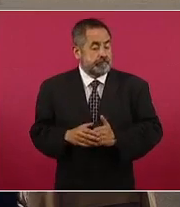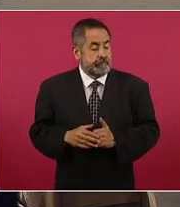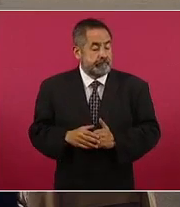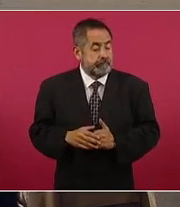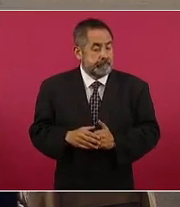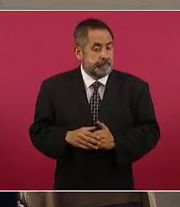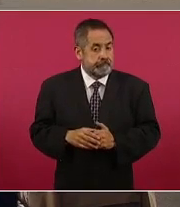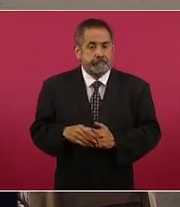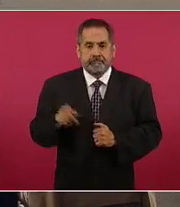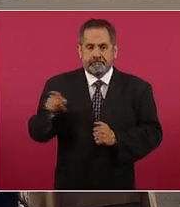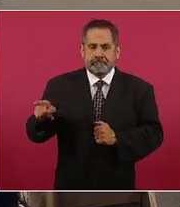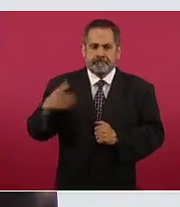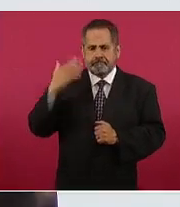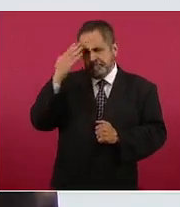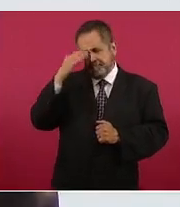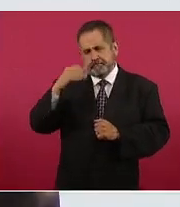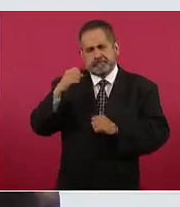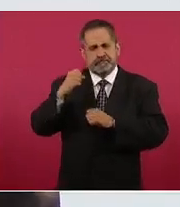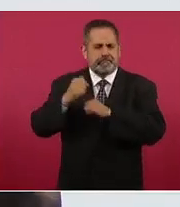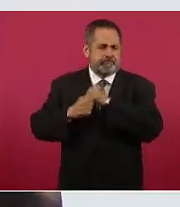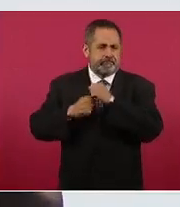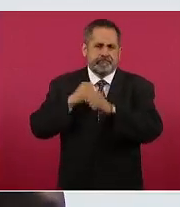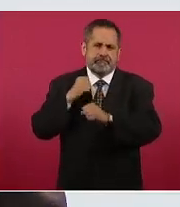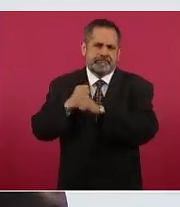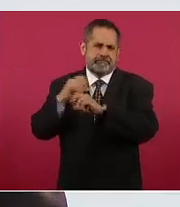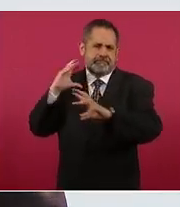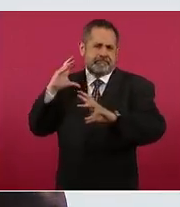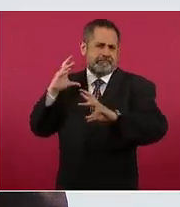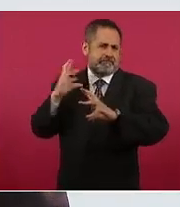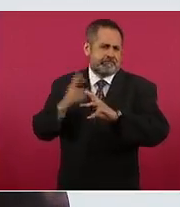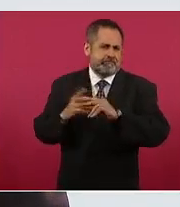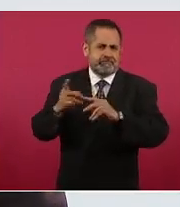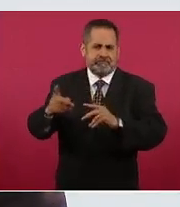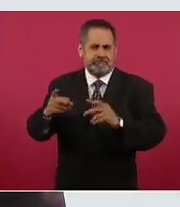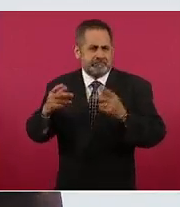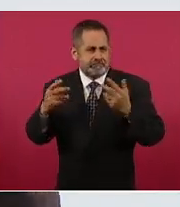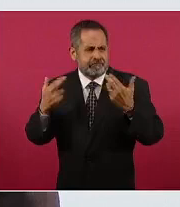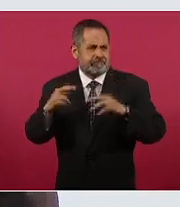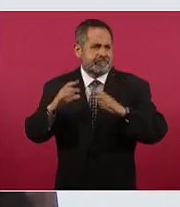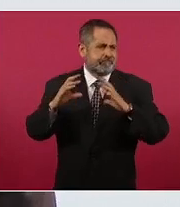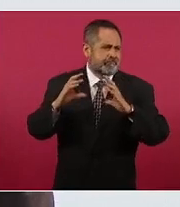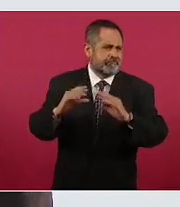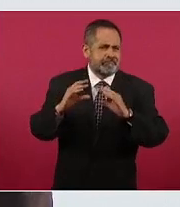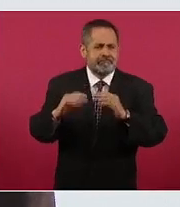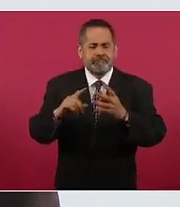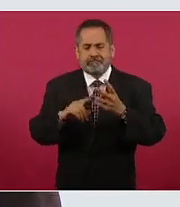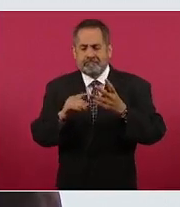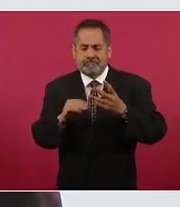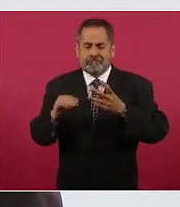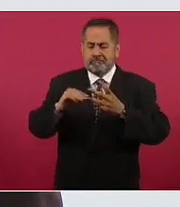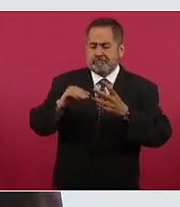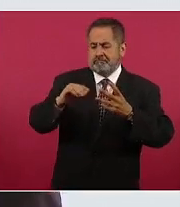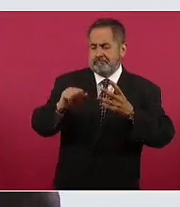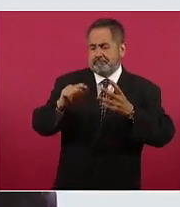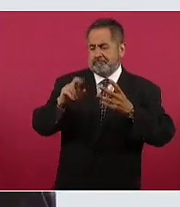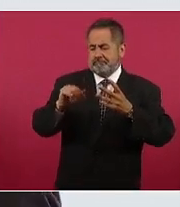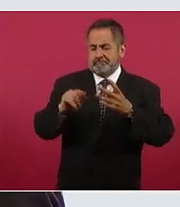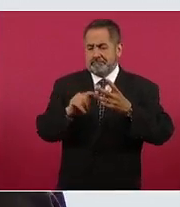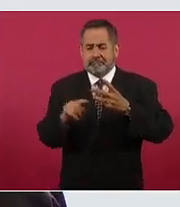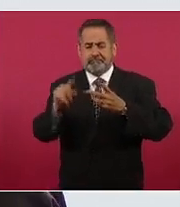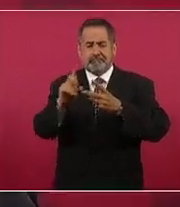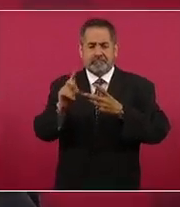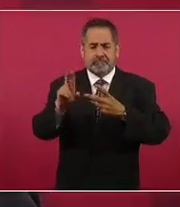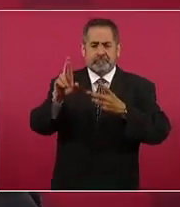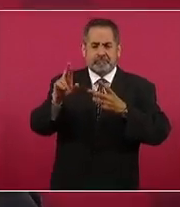muy conocida trayectoria académica, ella tiene maestría, tiene doctorado en honoris causa y es muy